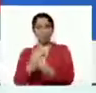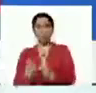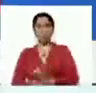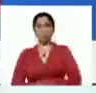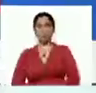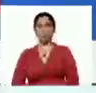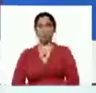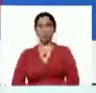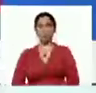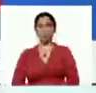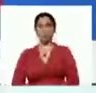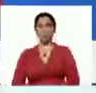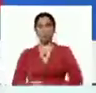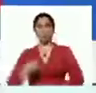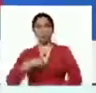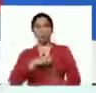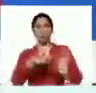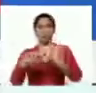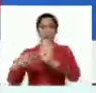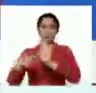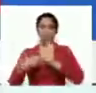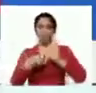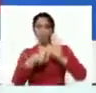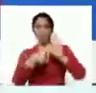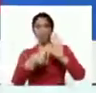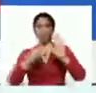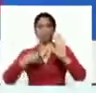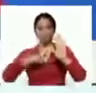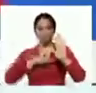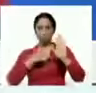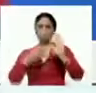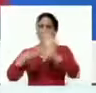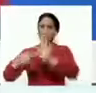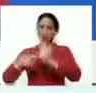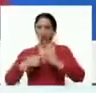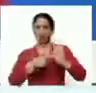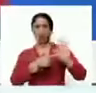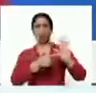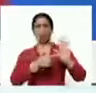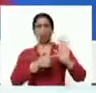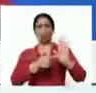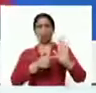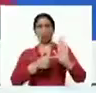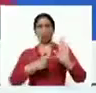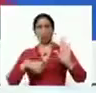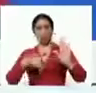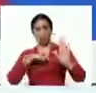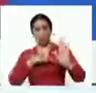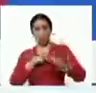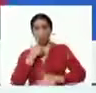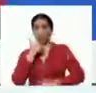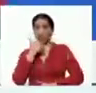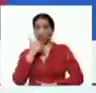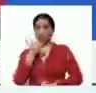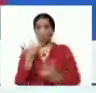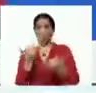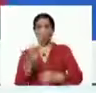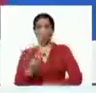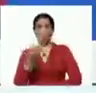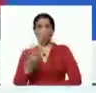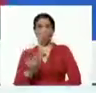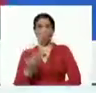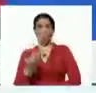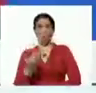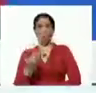Así que lo hemos demostrado. Lo estamos demostrando. Y estamos entrando precisamente en un momento importante. Están